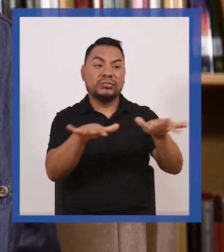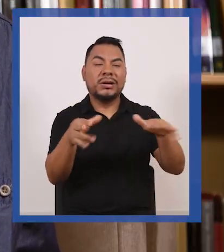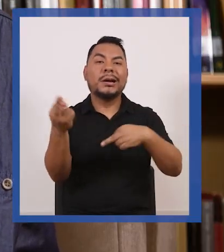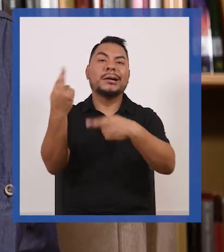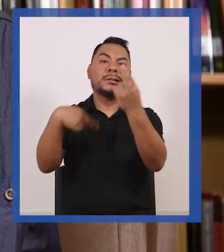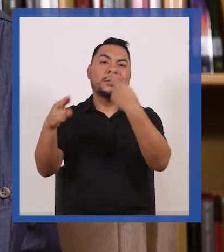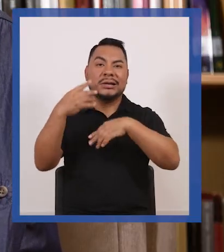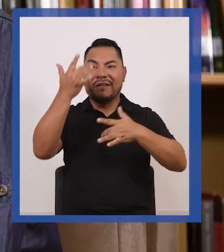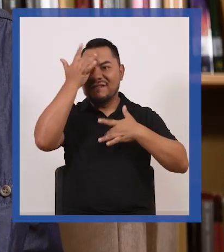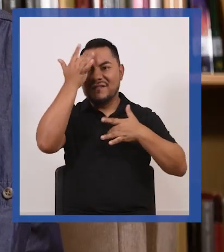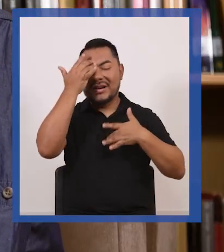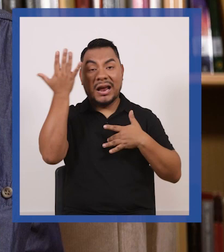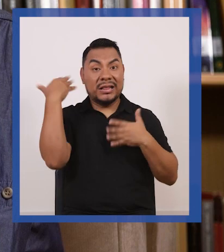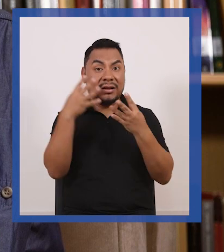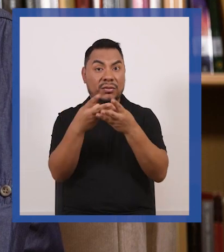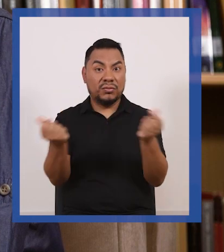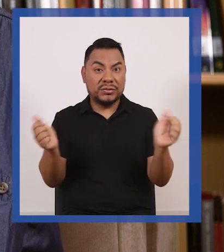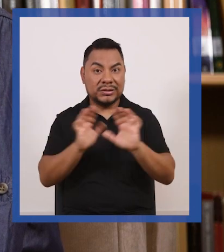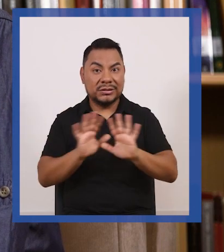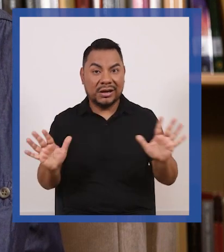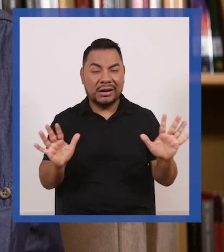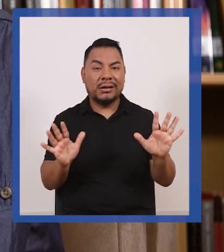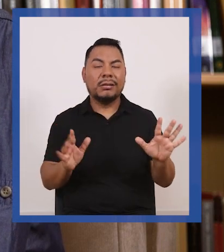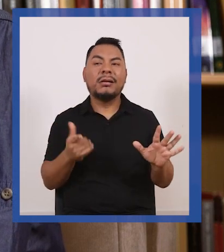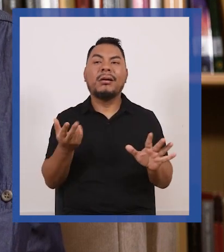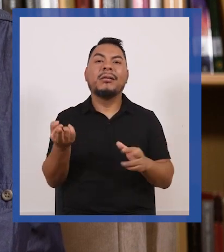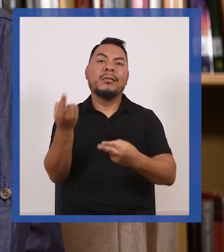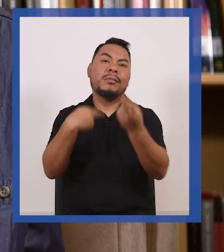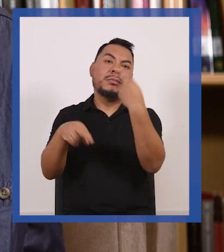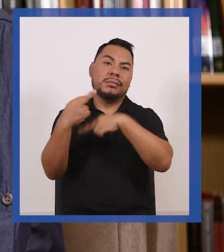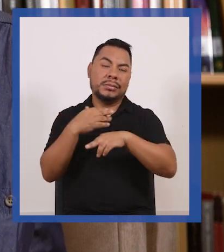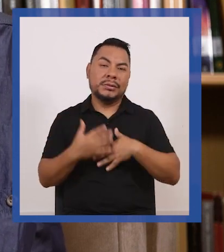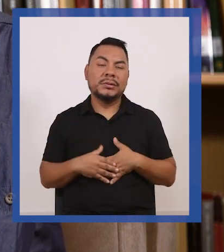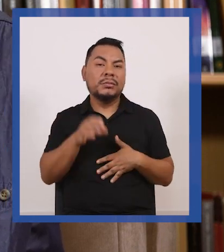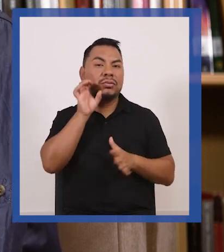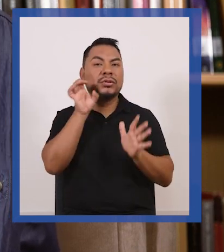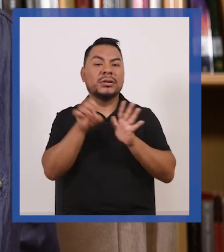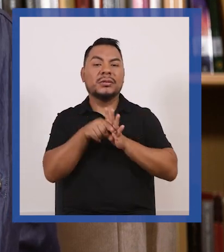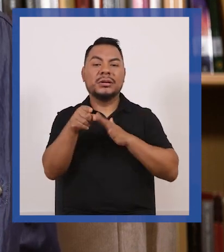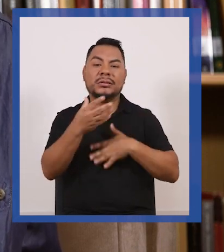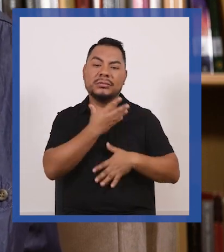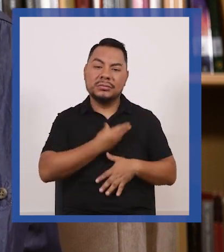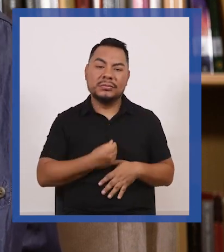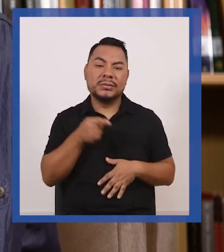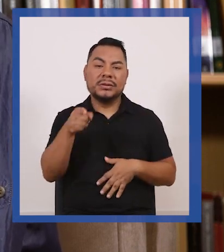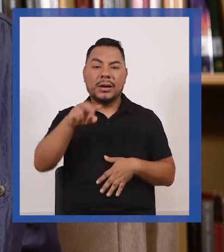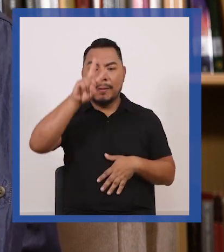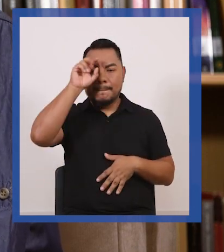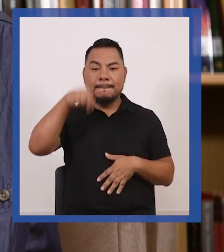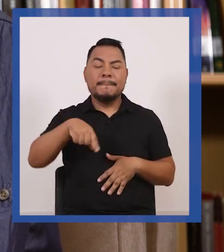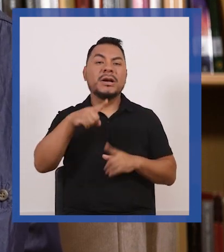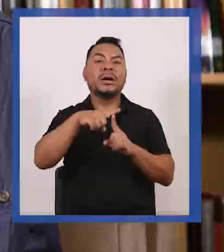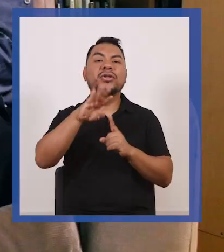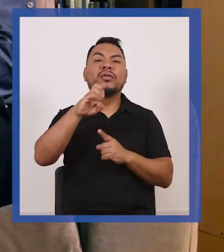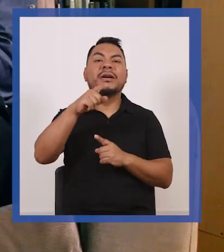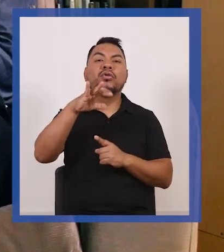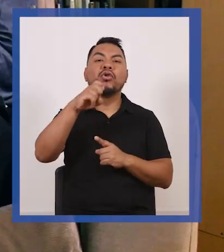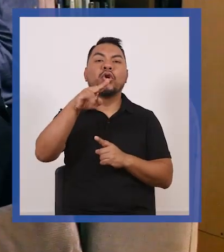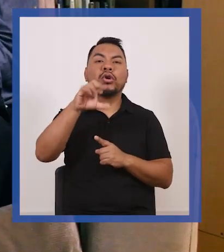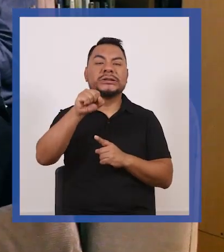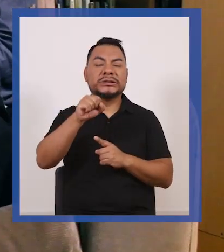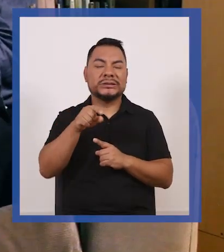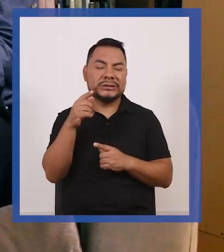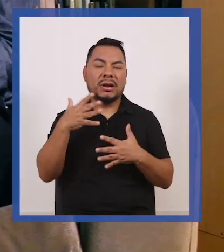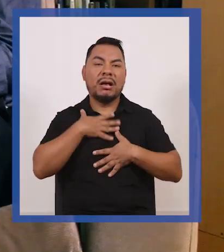regresan y enfermedades que parecían exterminadas van a volver en el caso triste por ejemplo en el Perú de la tuberculosis que se